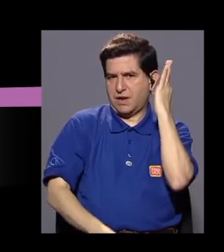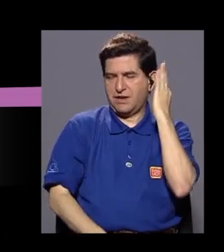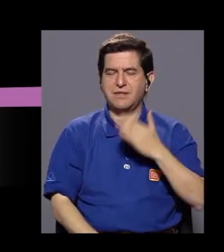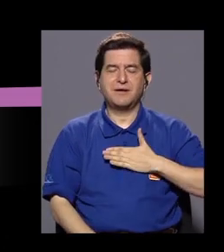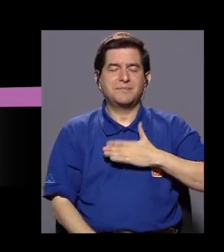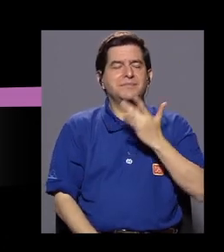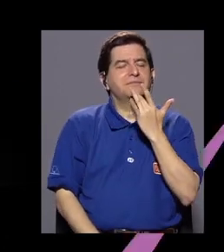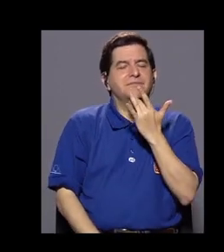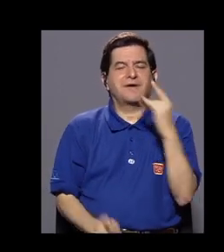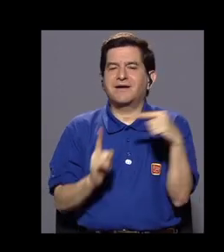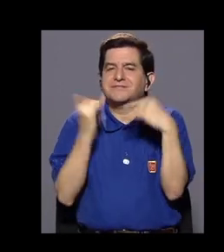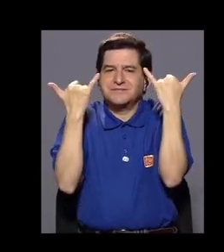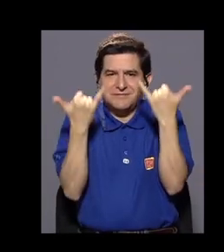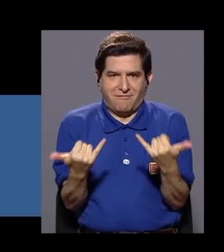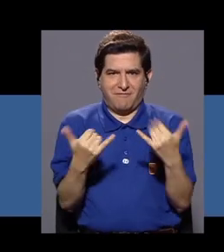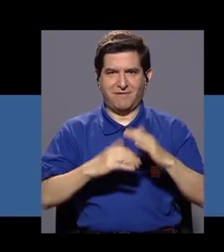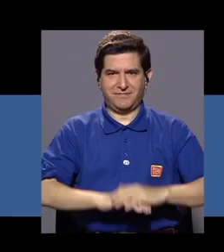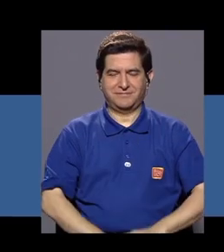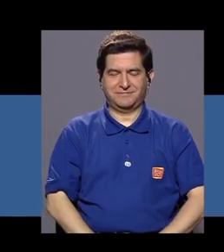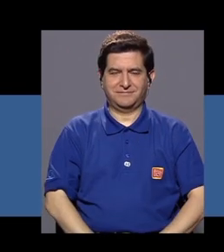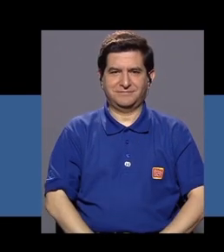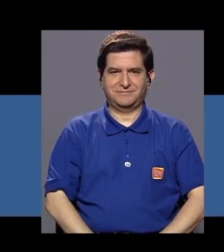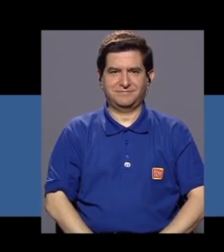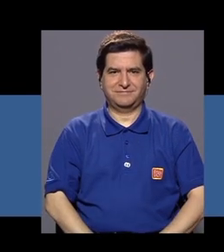femenina, mi favorito hasta la fecha.